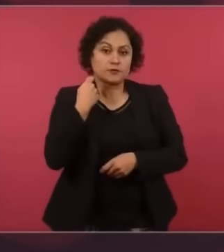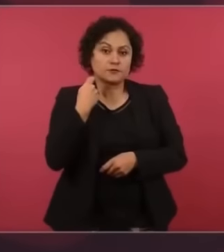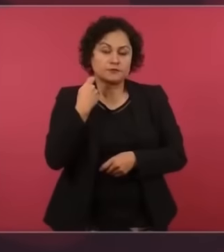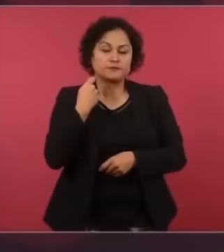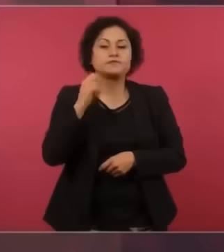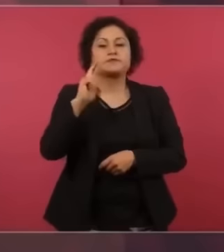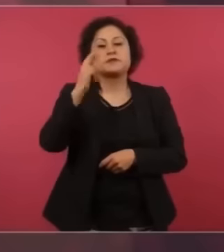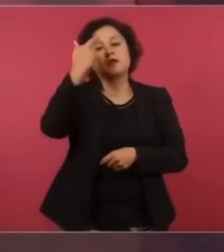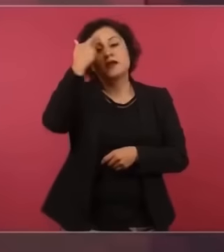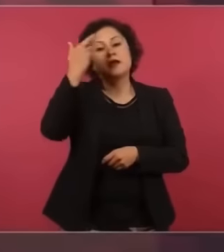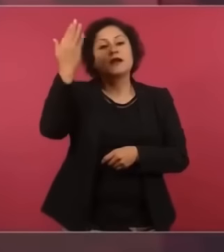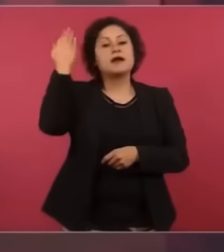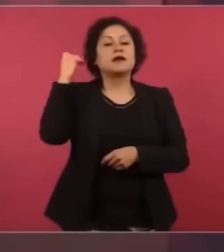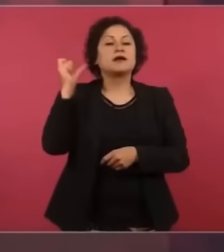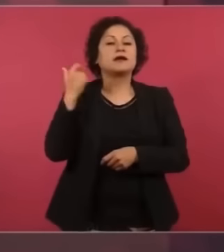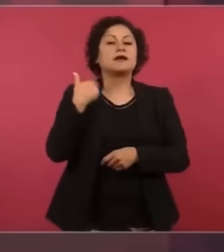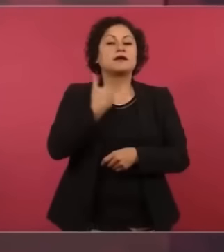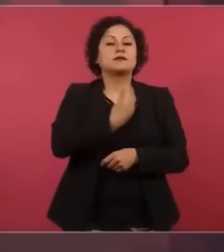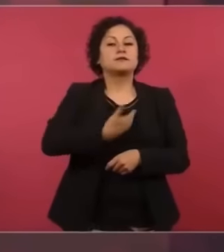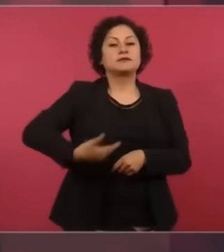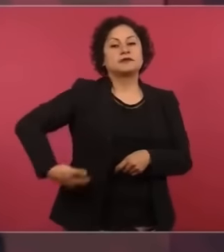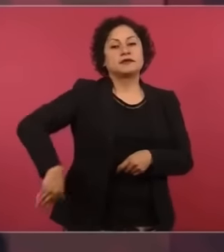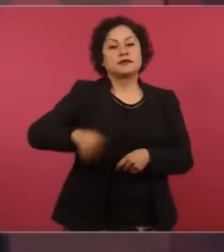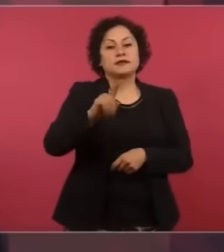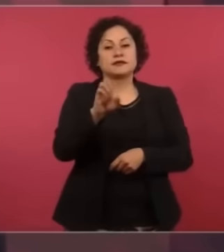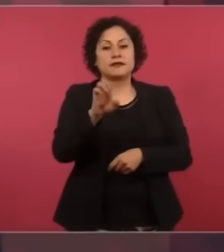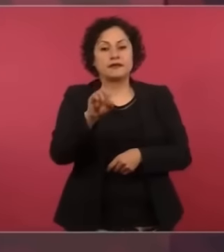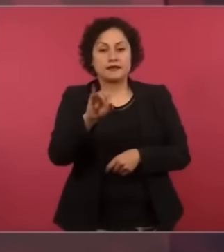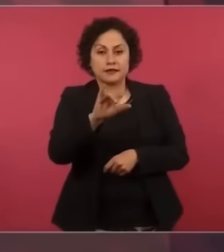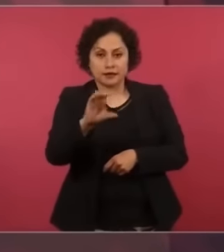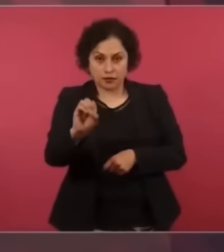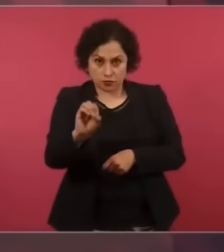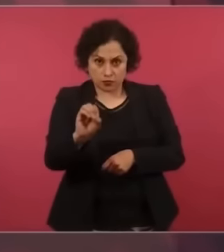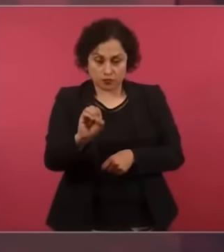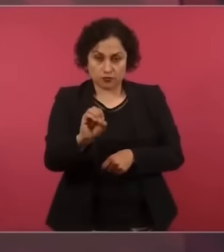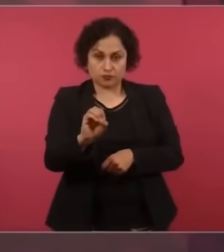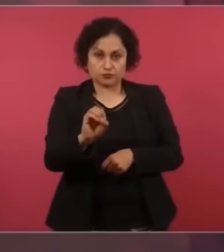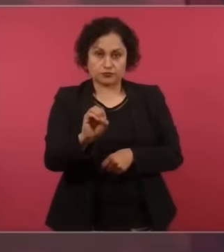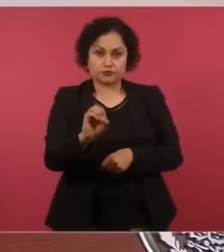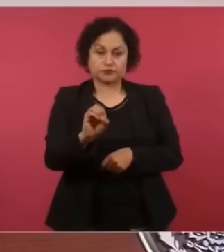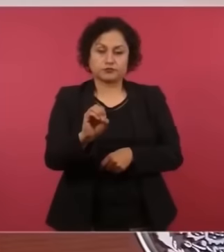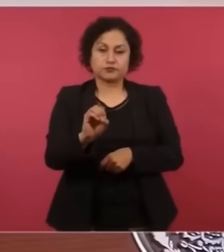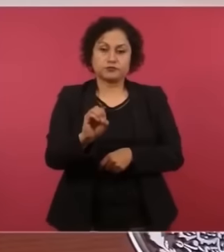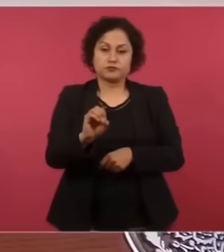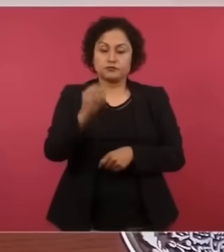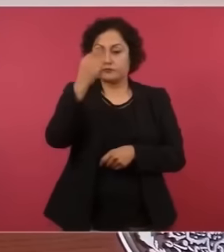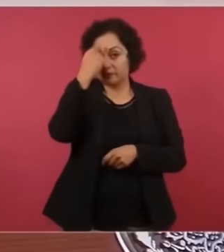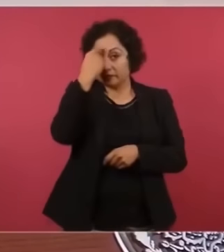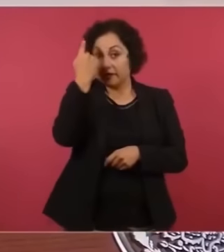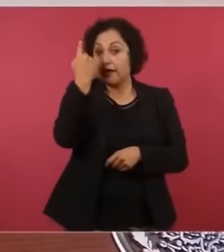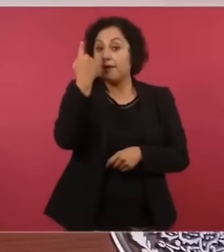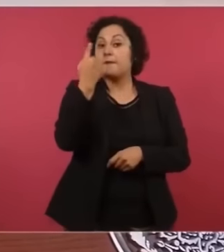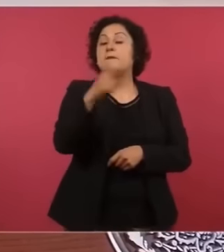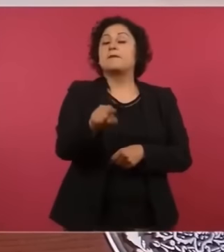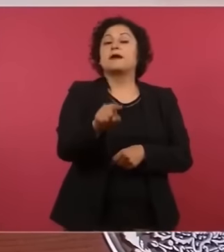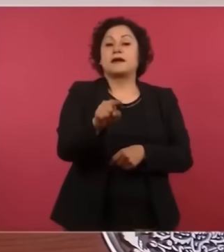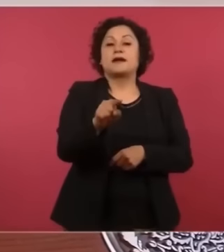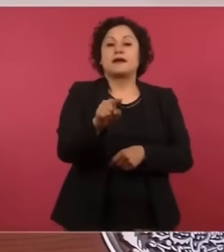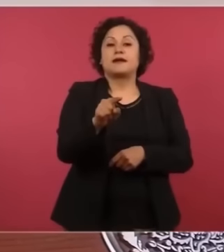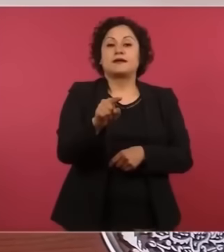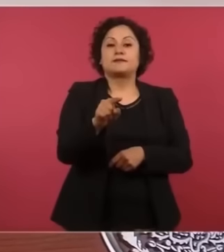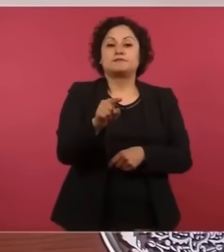para que se privatizaran